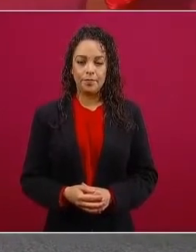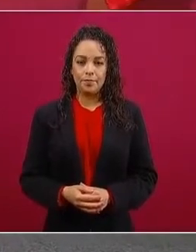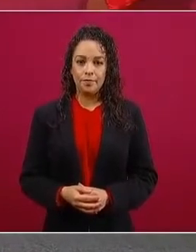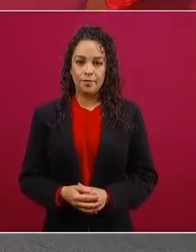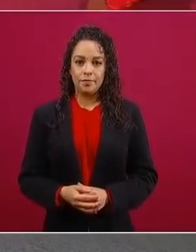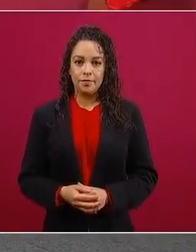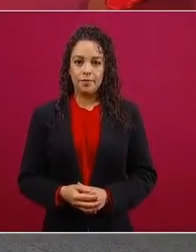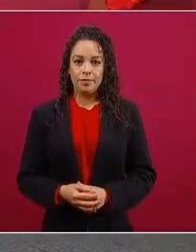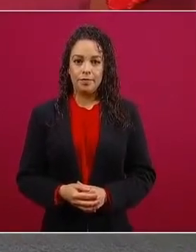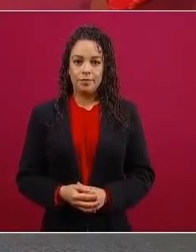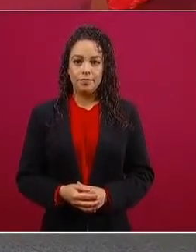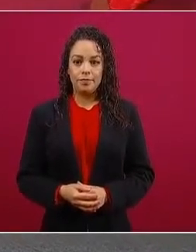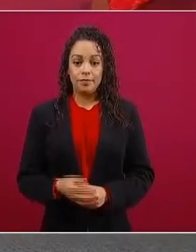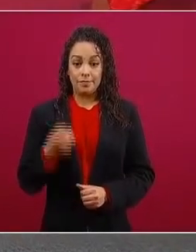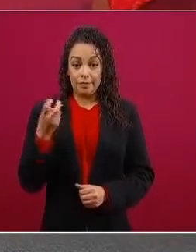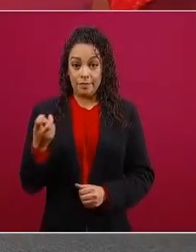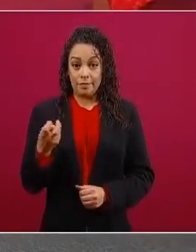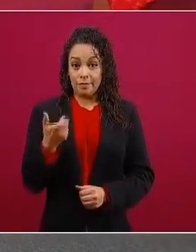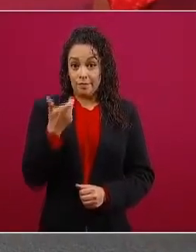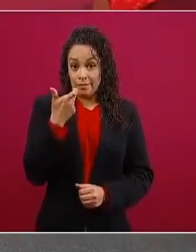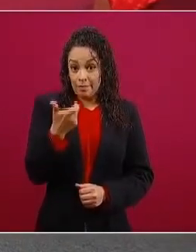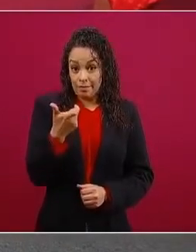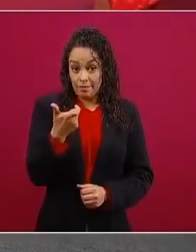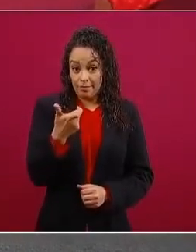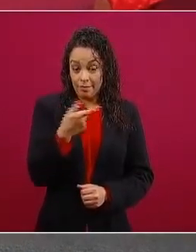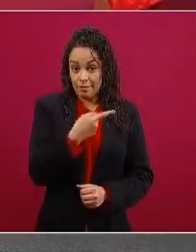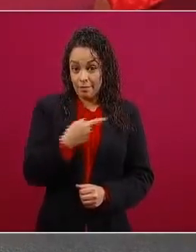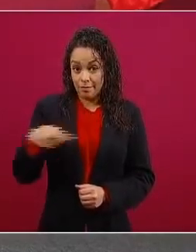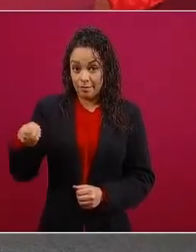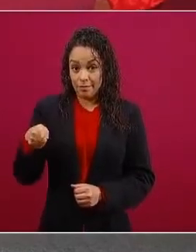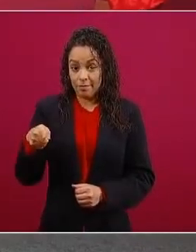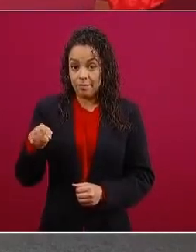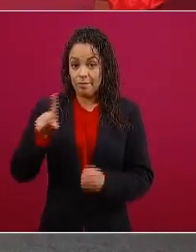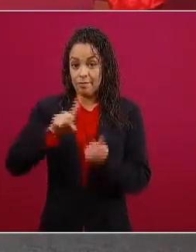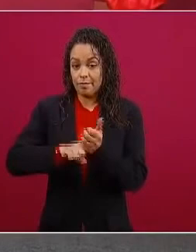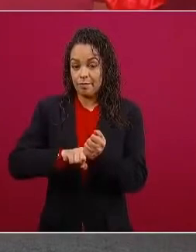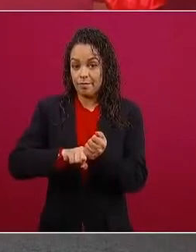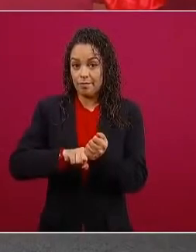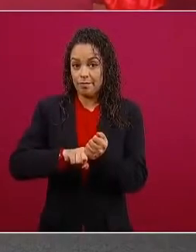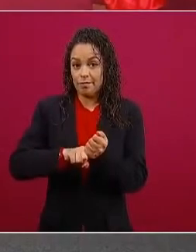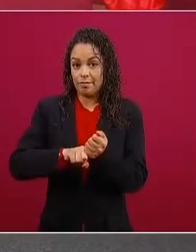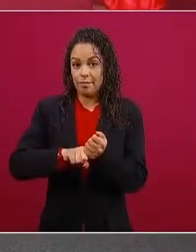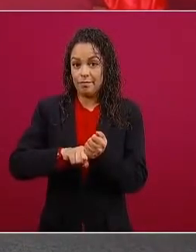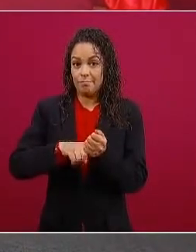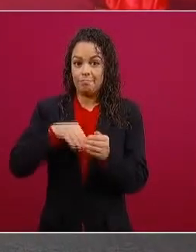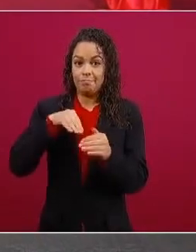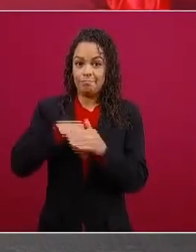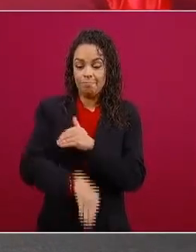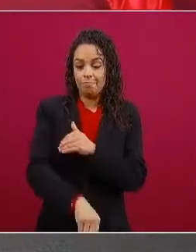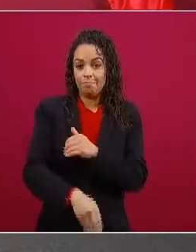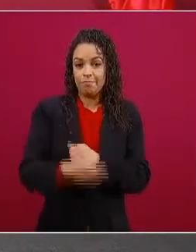por la caída en el precio del petróleo.